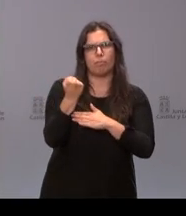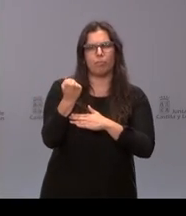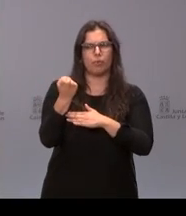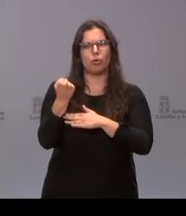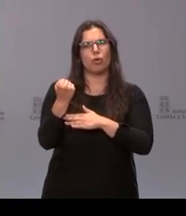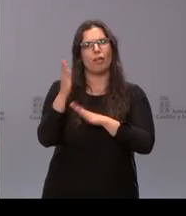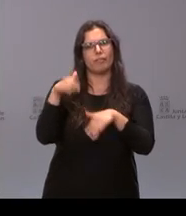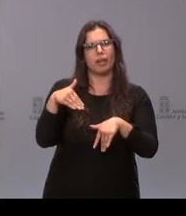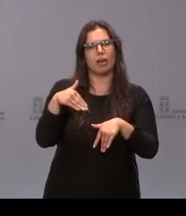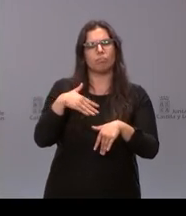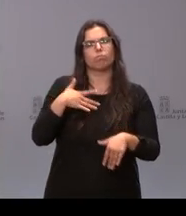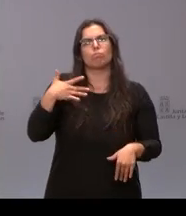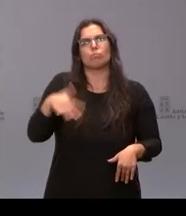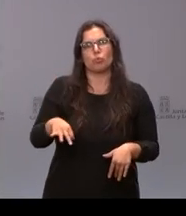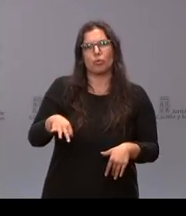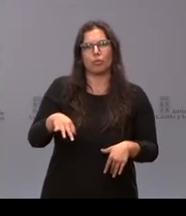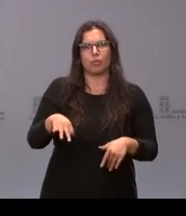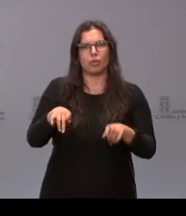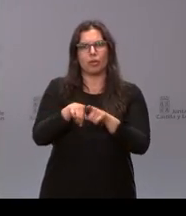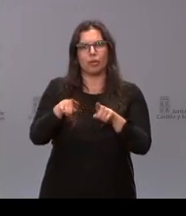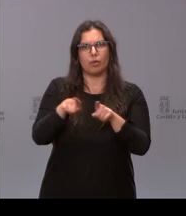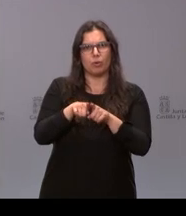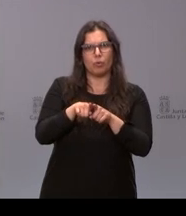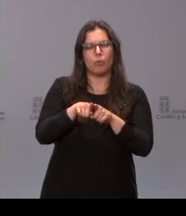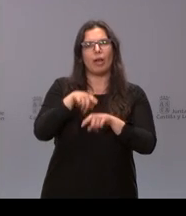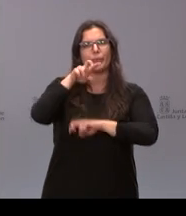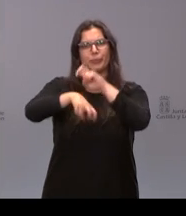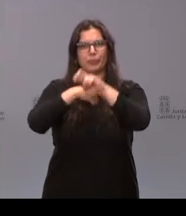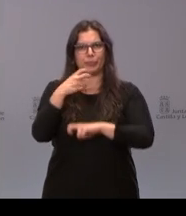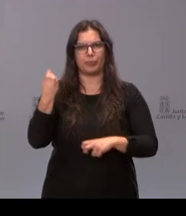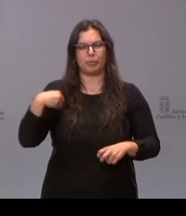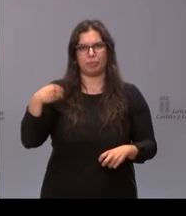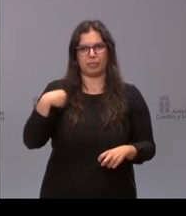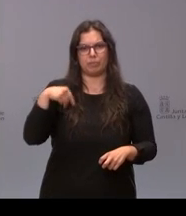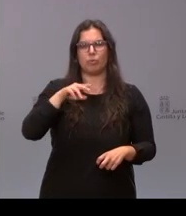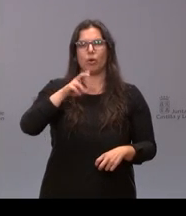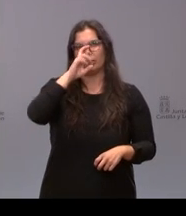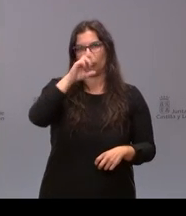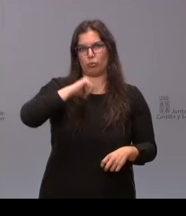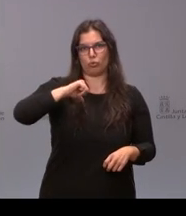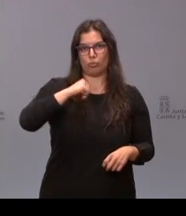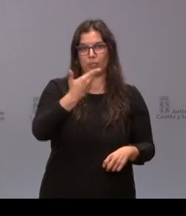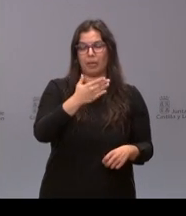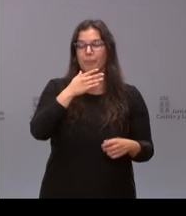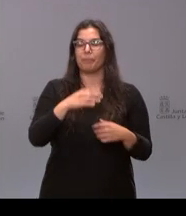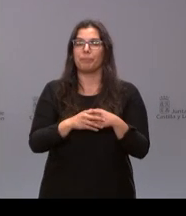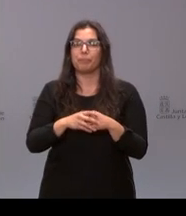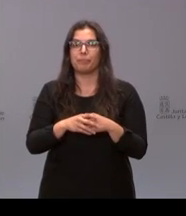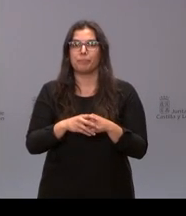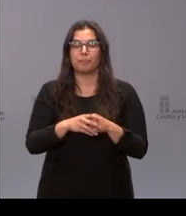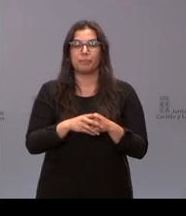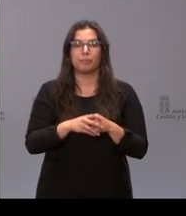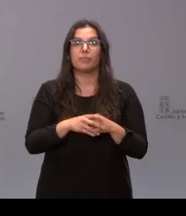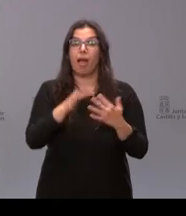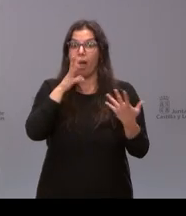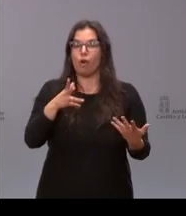posible el traslado desde el Yahweh en este momento para mí tenemos un gran